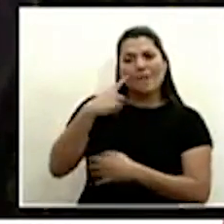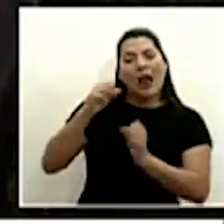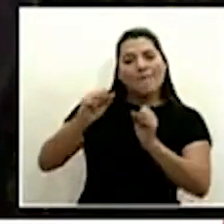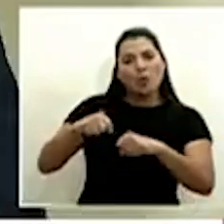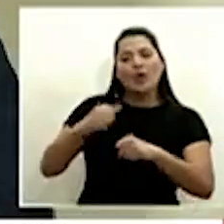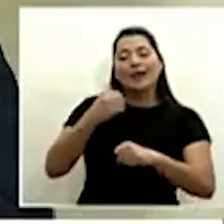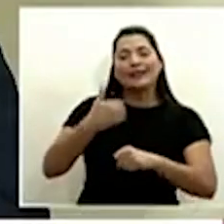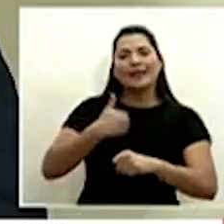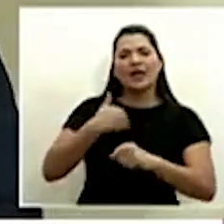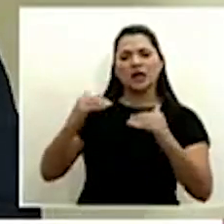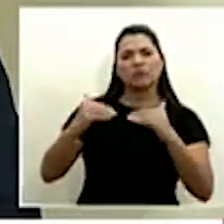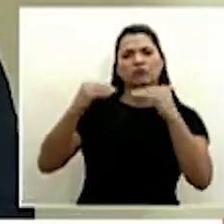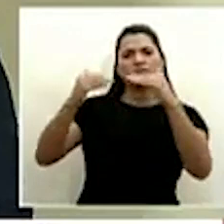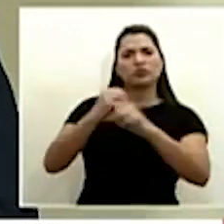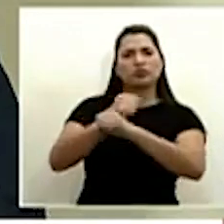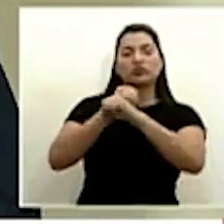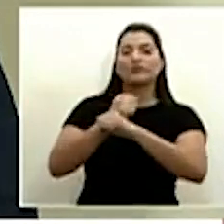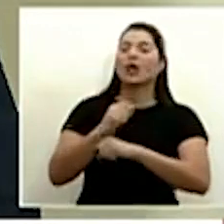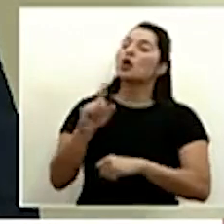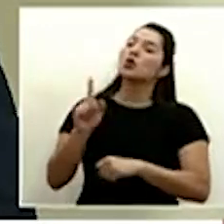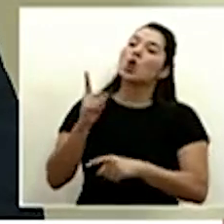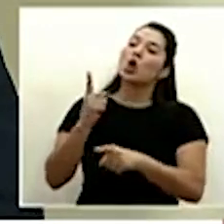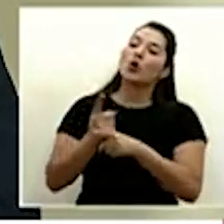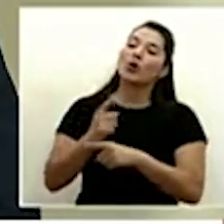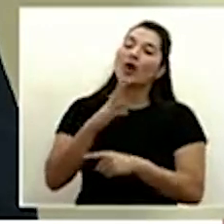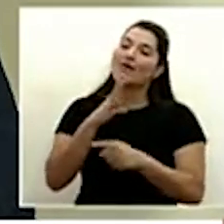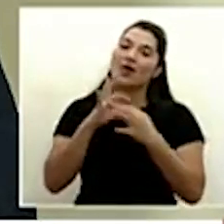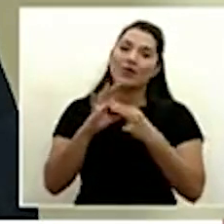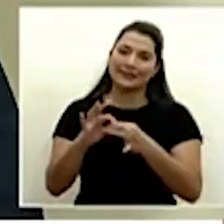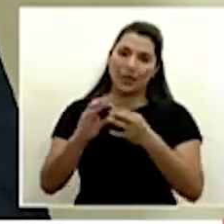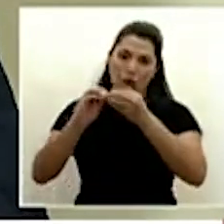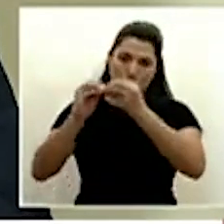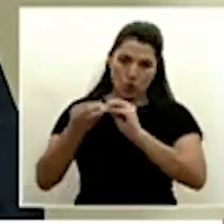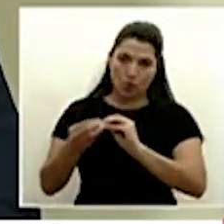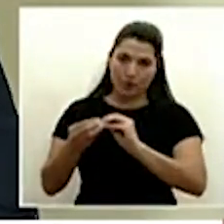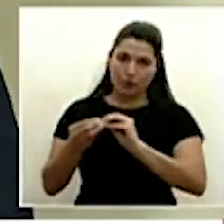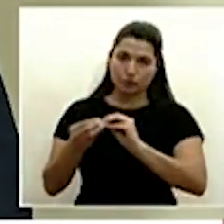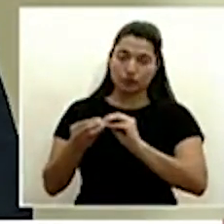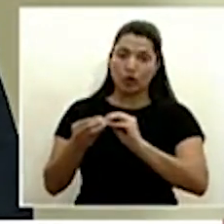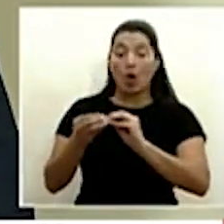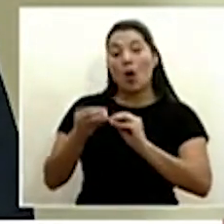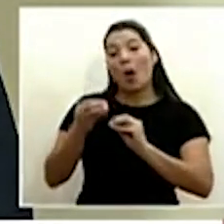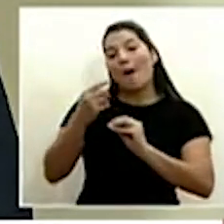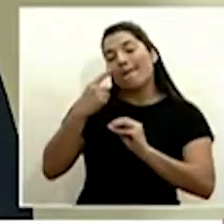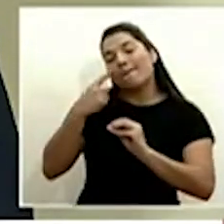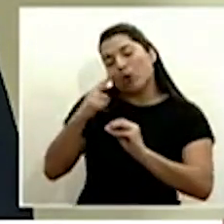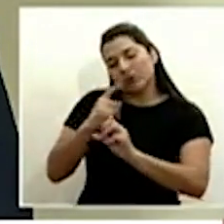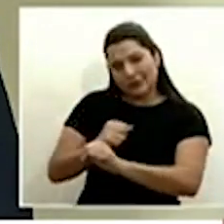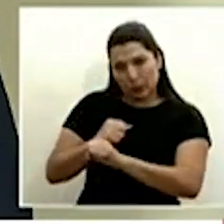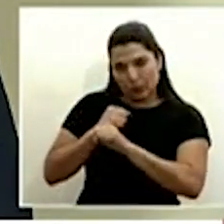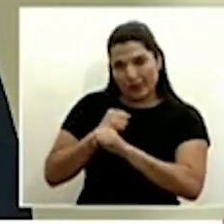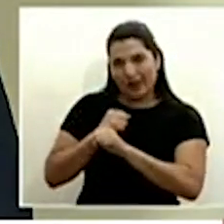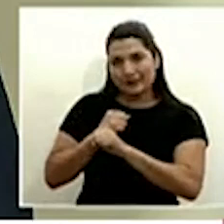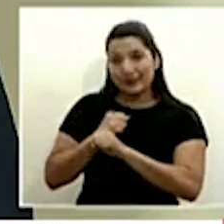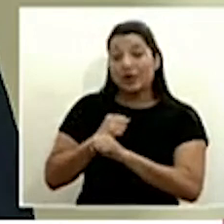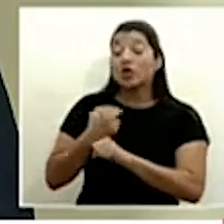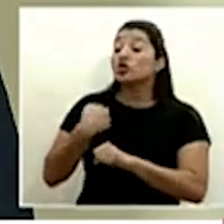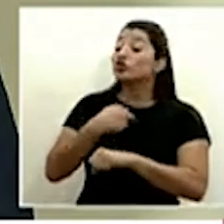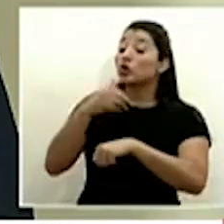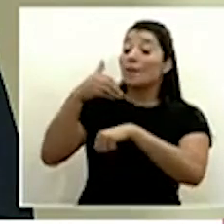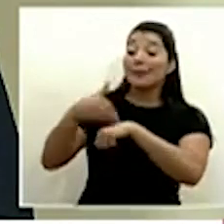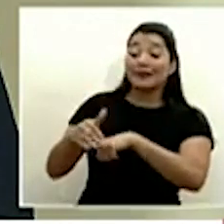gracias no es conveniente hablar de números verdad bajo circunstancias de seguridad están todos los que se pueden